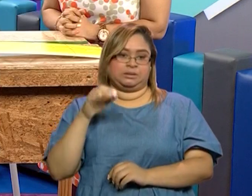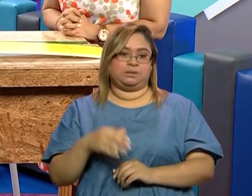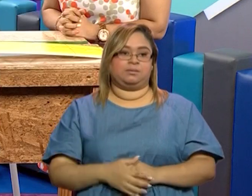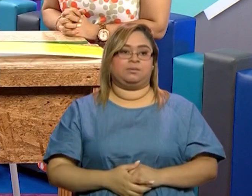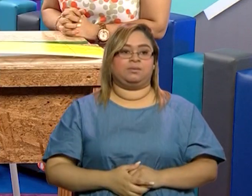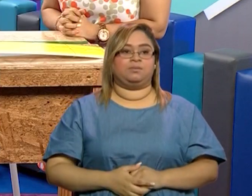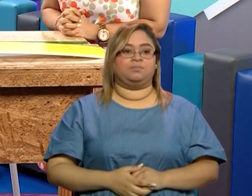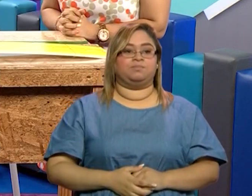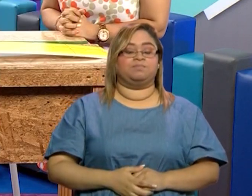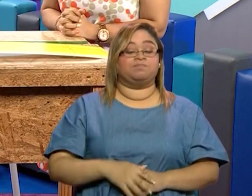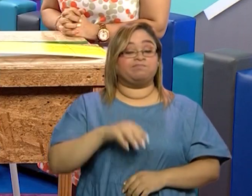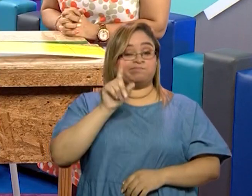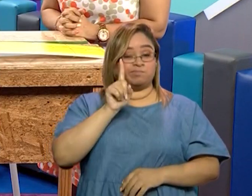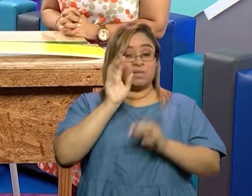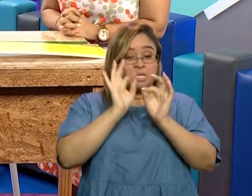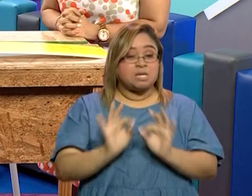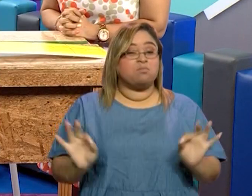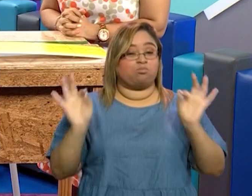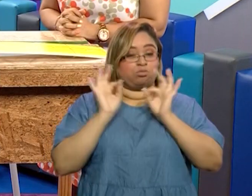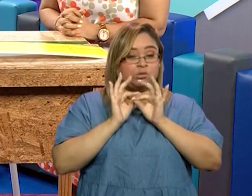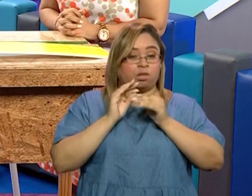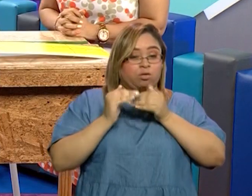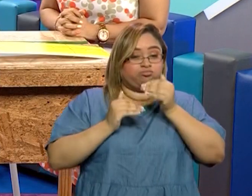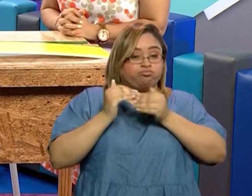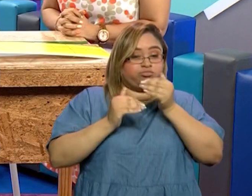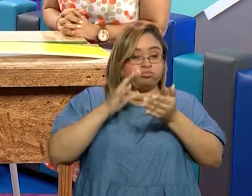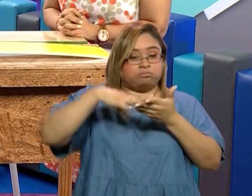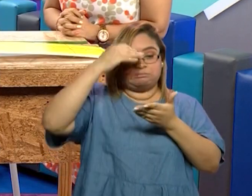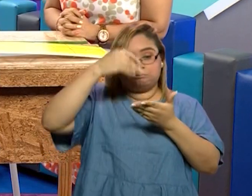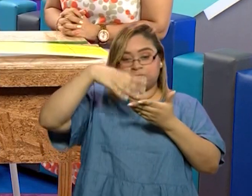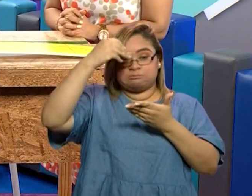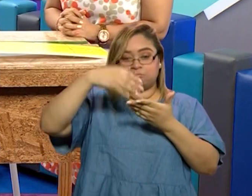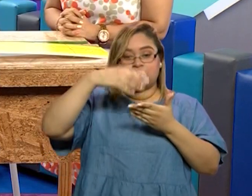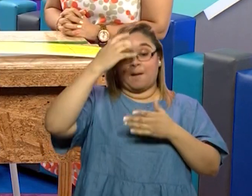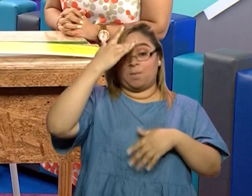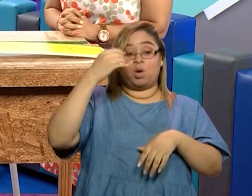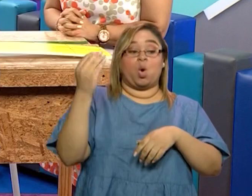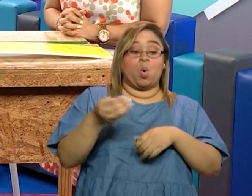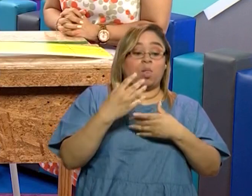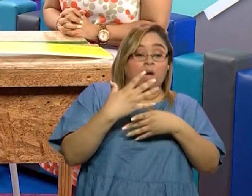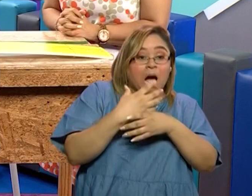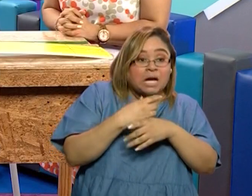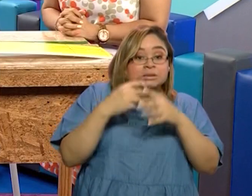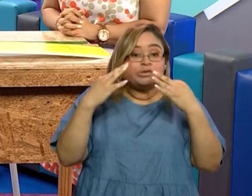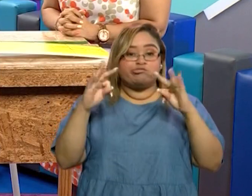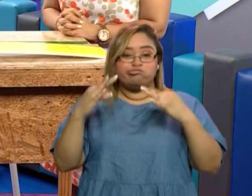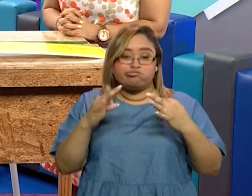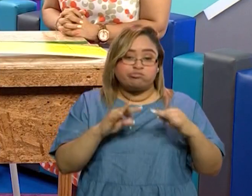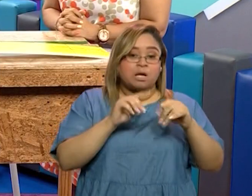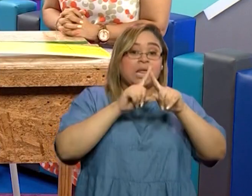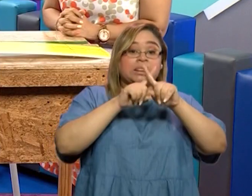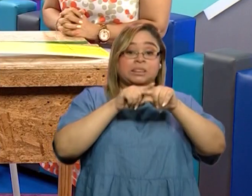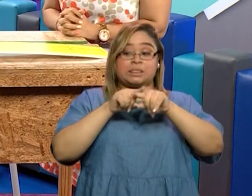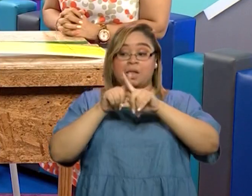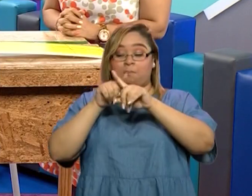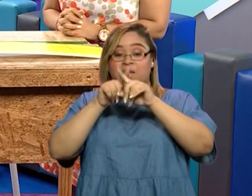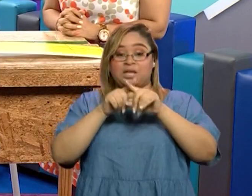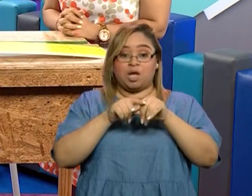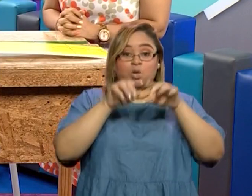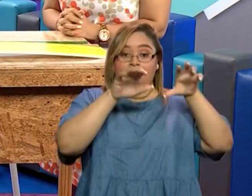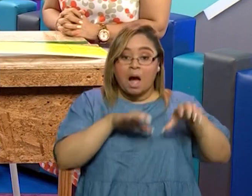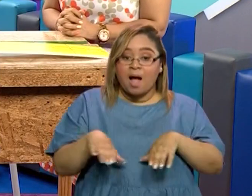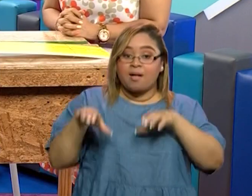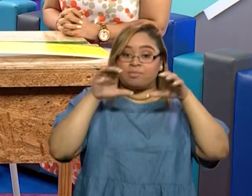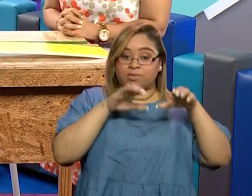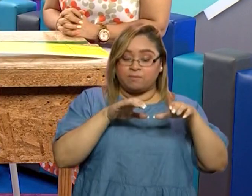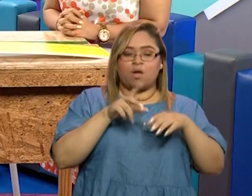continuando, dentro de las operaciones que se vayan a ir trabajando, de acuerdo a las actividades que se planifiquen, van a